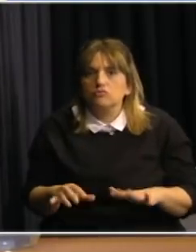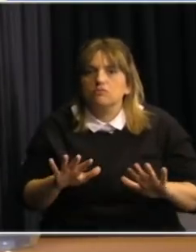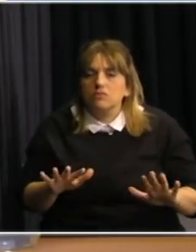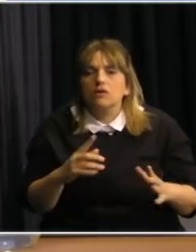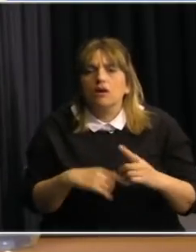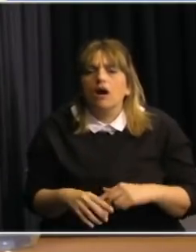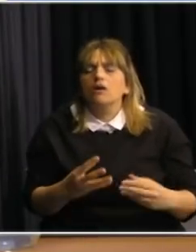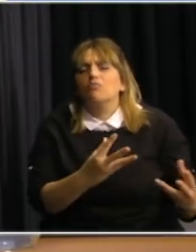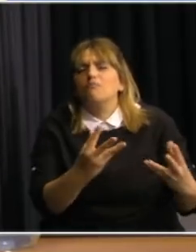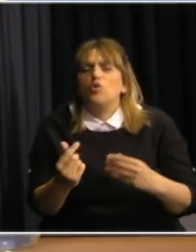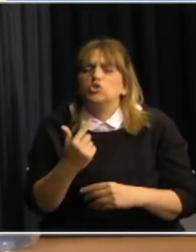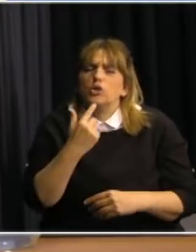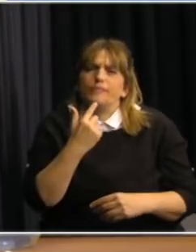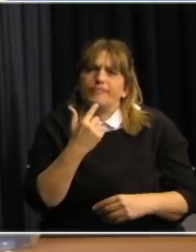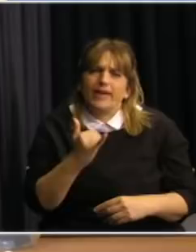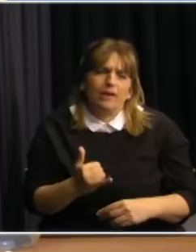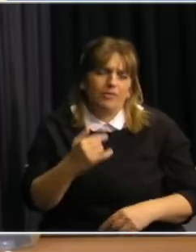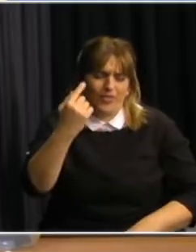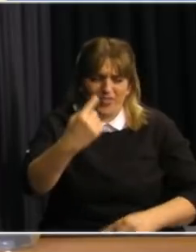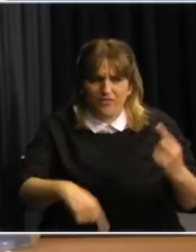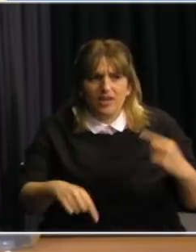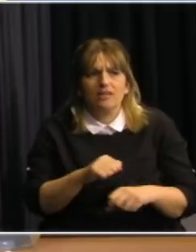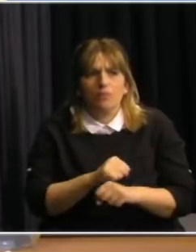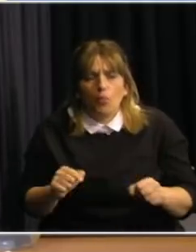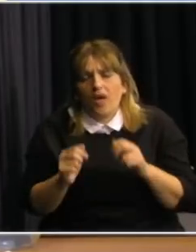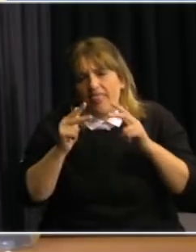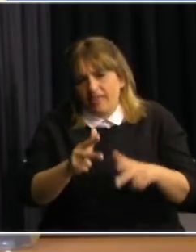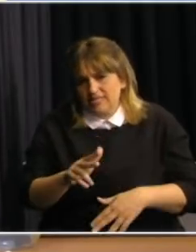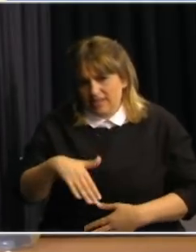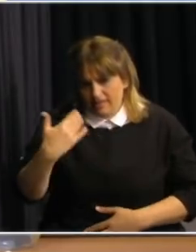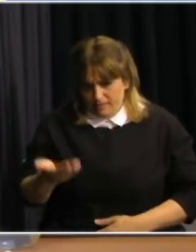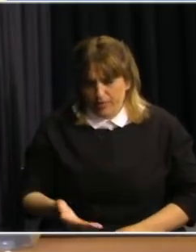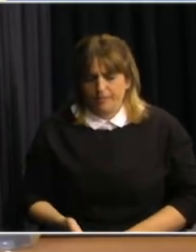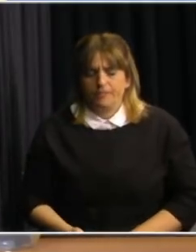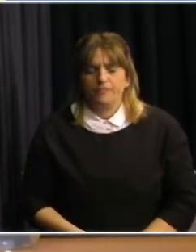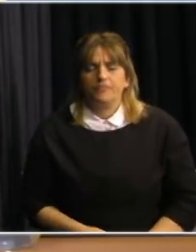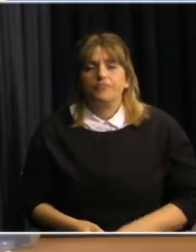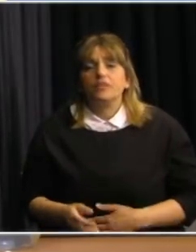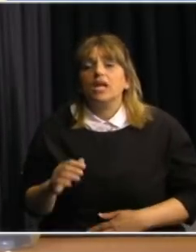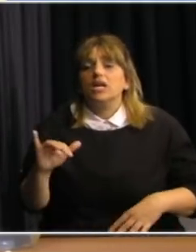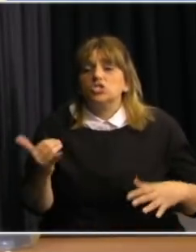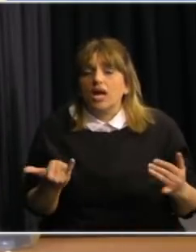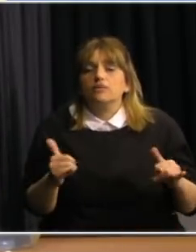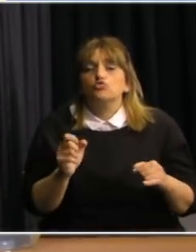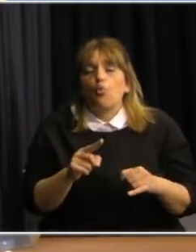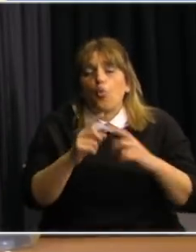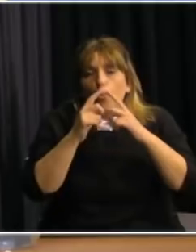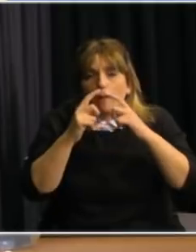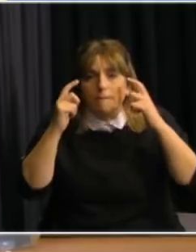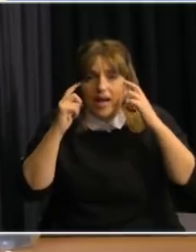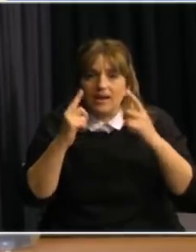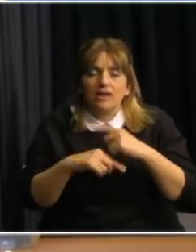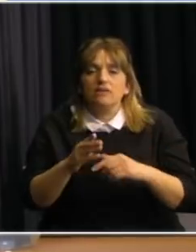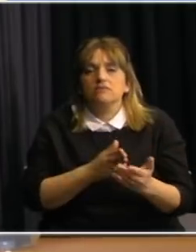Hay muchos ejemplos que si ustedes quieren después los podemos manejar en las preguntas. Una vez más, el uso de la máscara nos